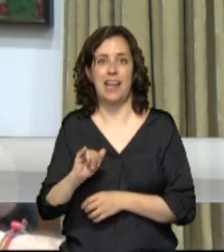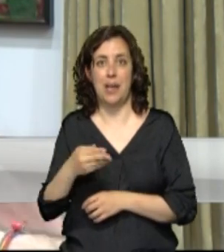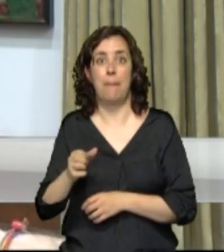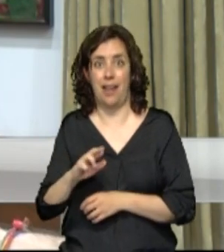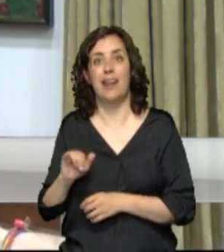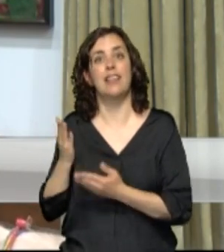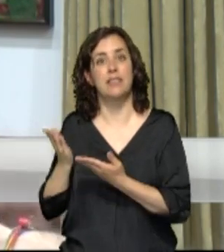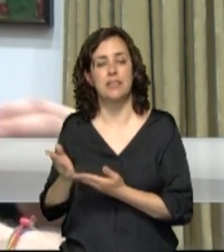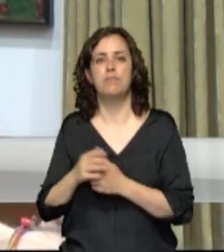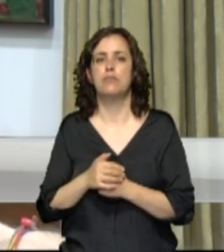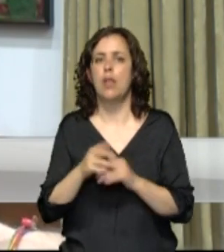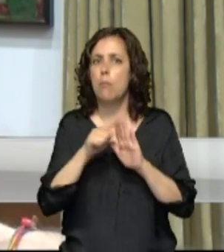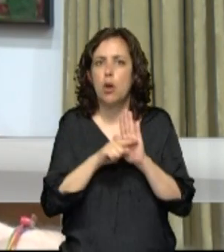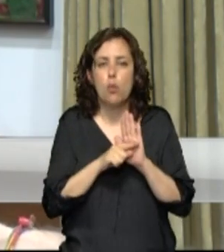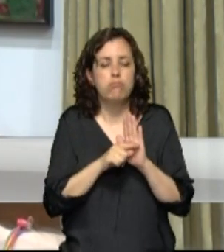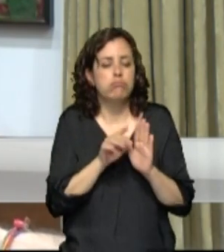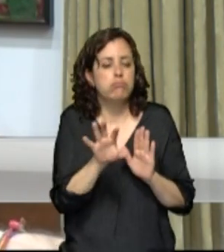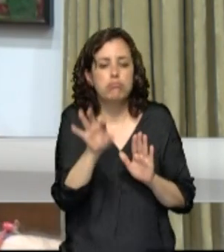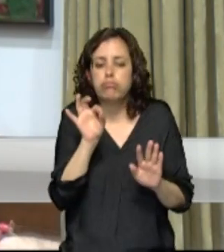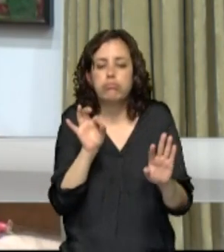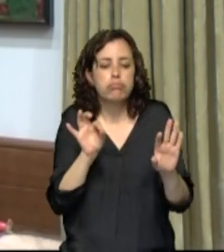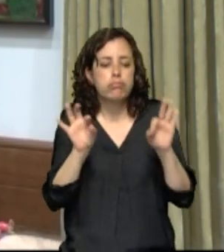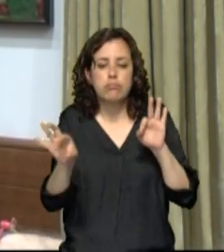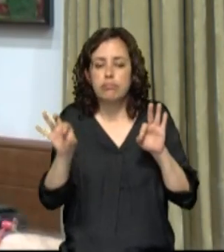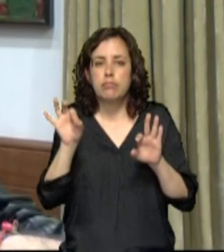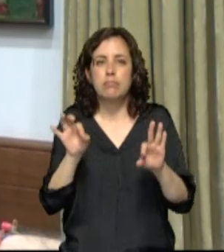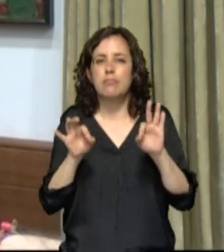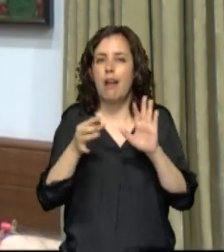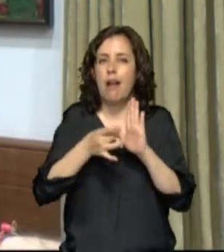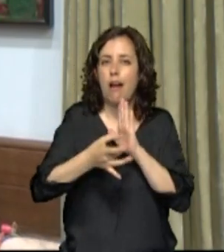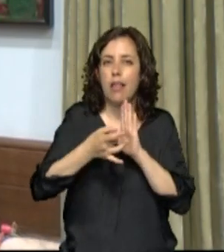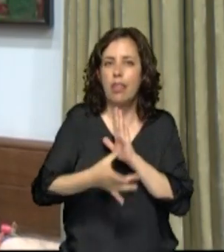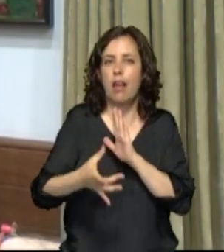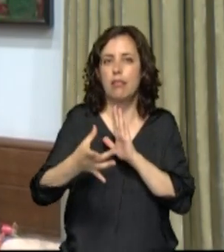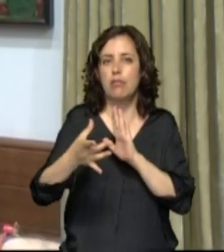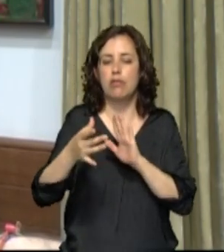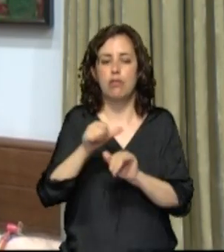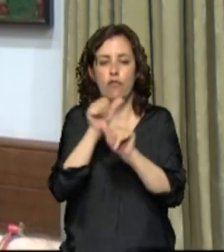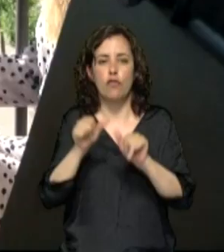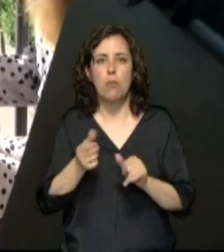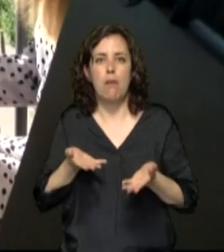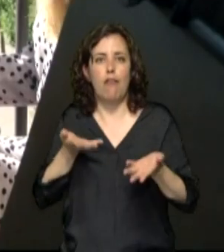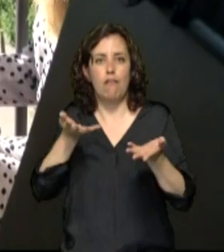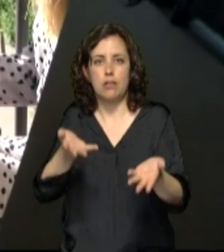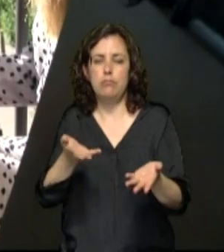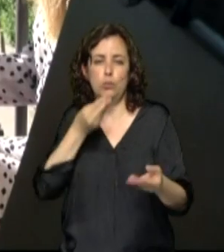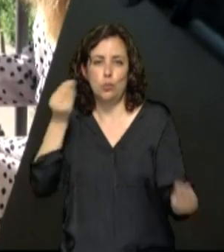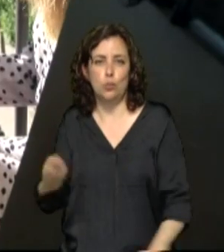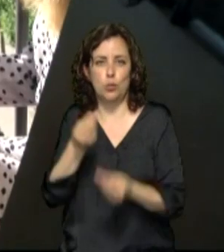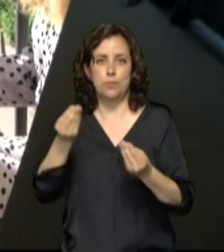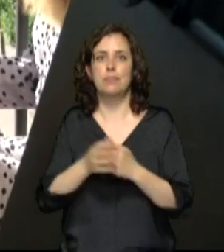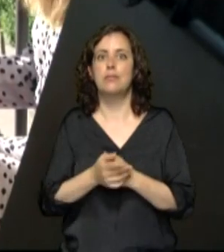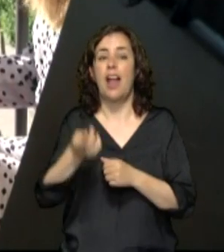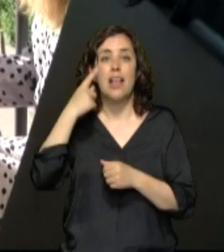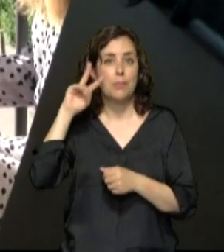la calidad y la forma de dar las cenas sea mucho mejor. Una experiencia efímera